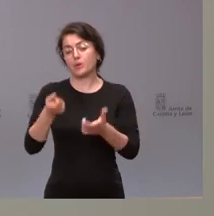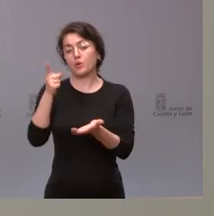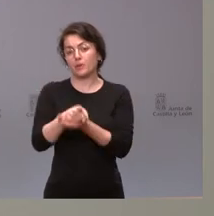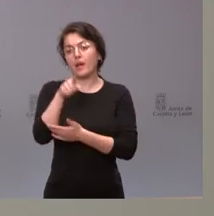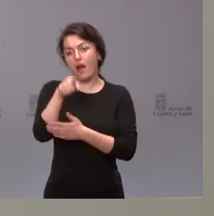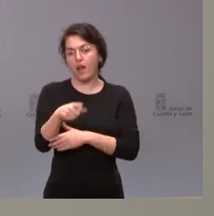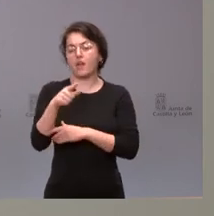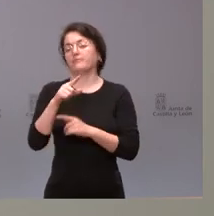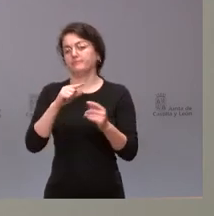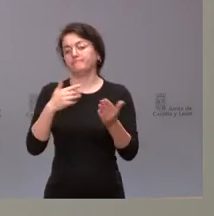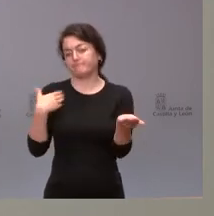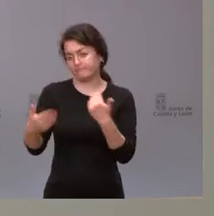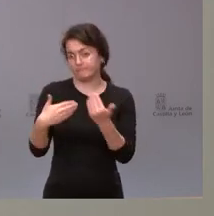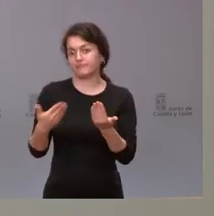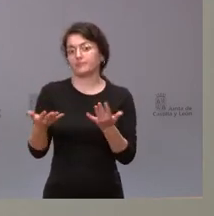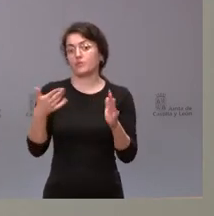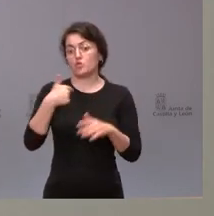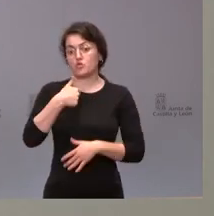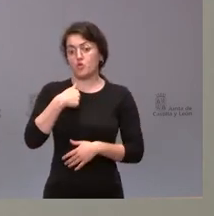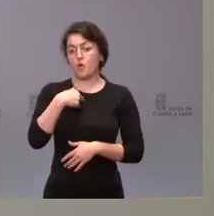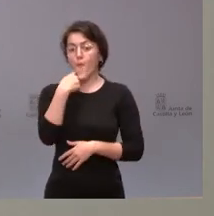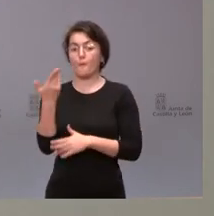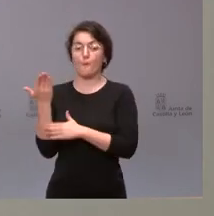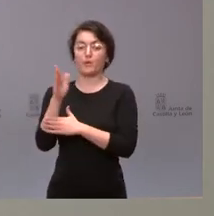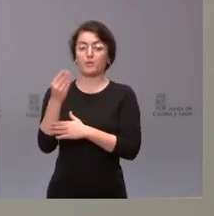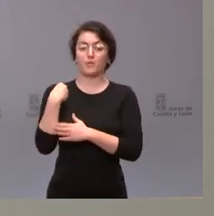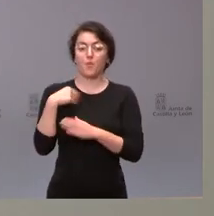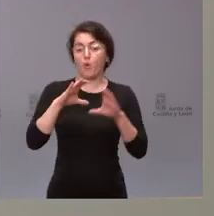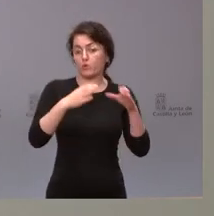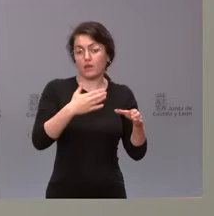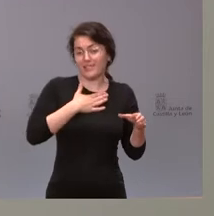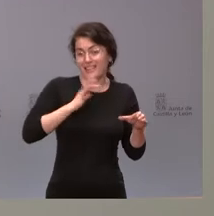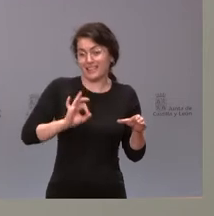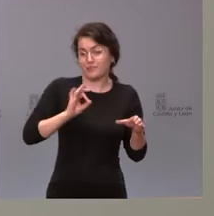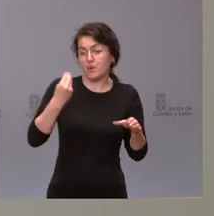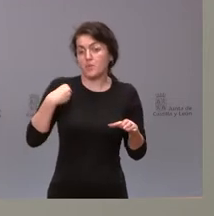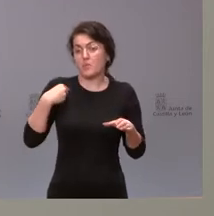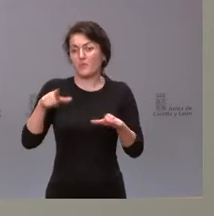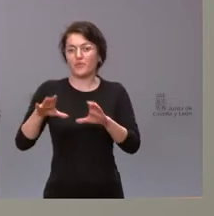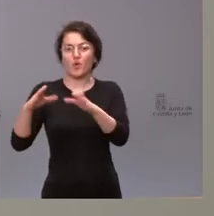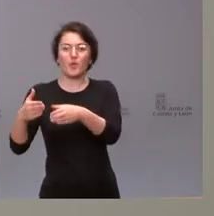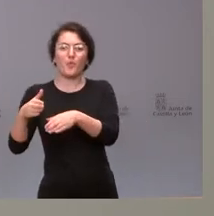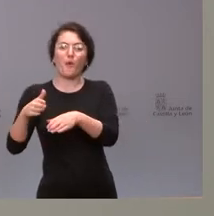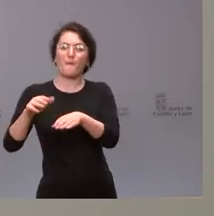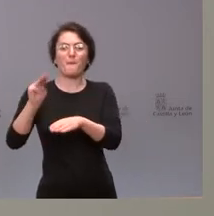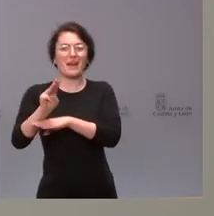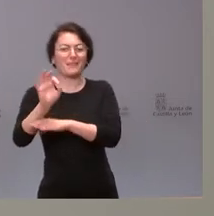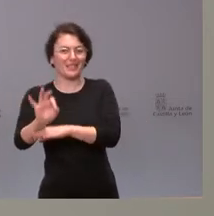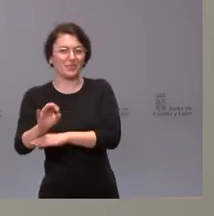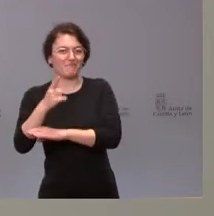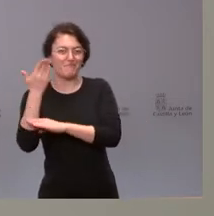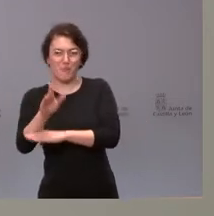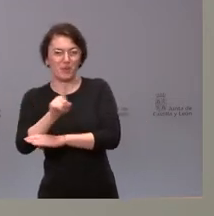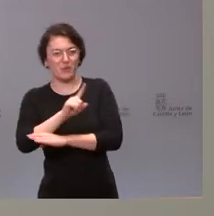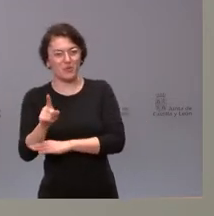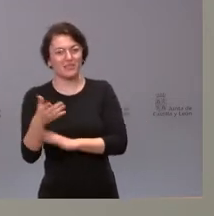sustanciará. Yo soy el portavoz de la Junta de Castilla y León y no soy el portavoz del grupo parlamentario y, por tanto, somos